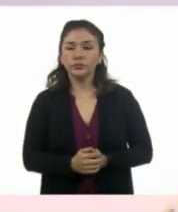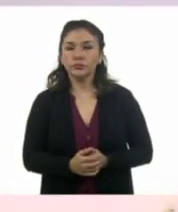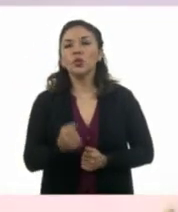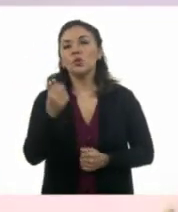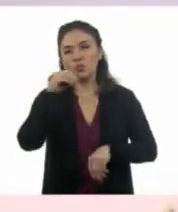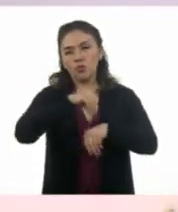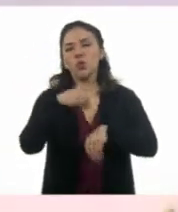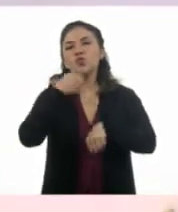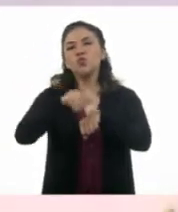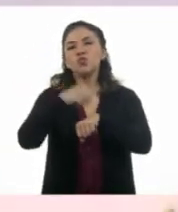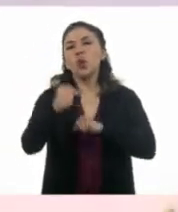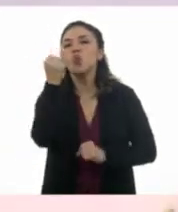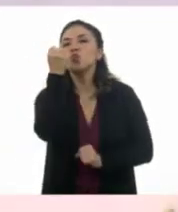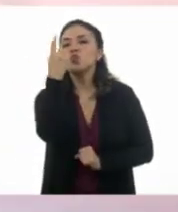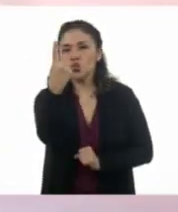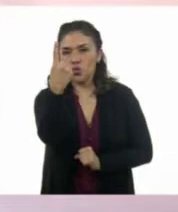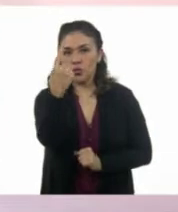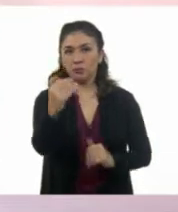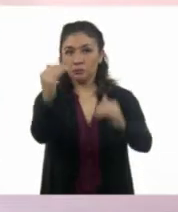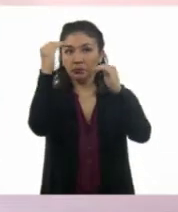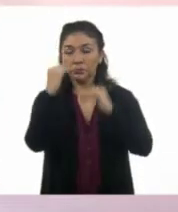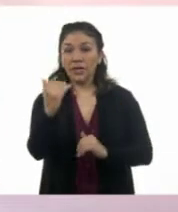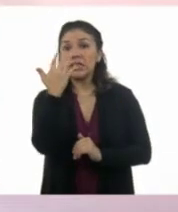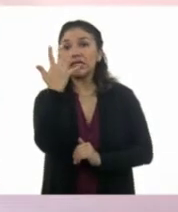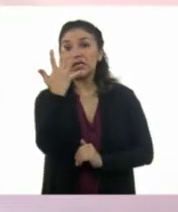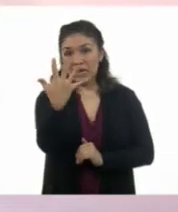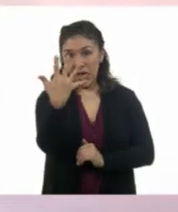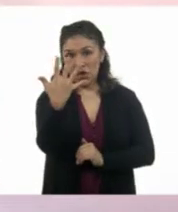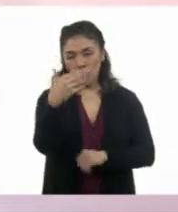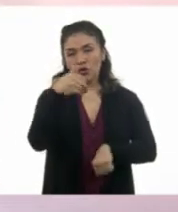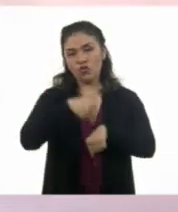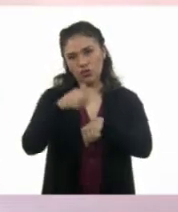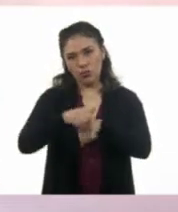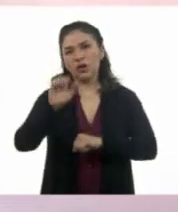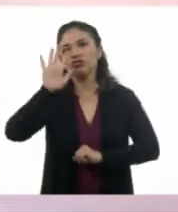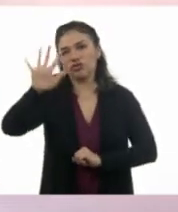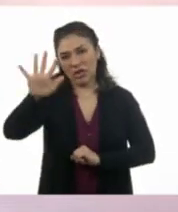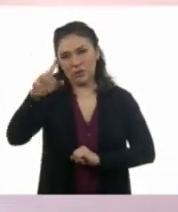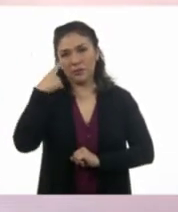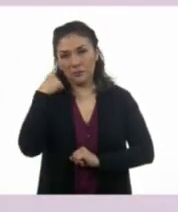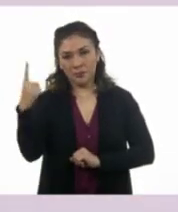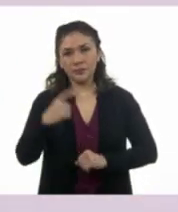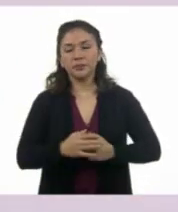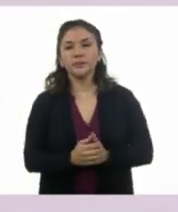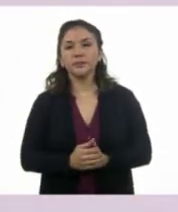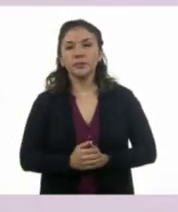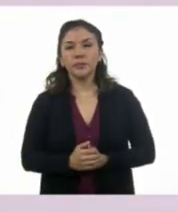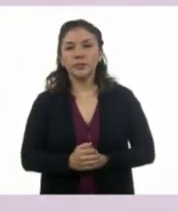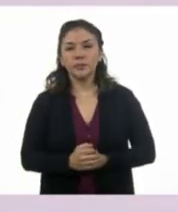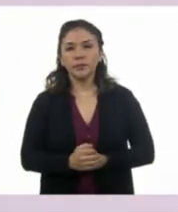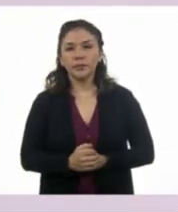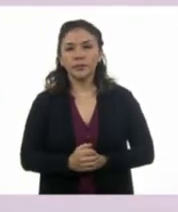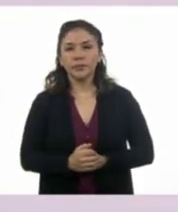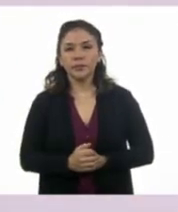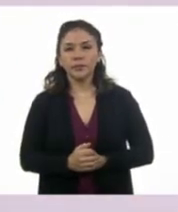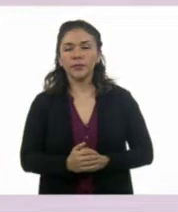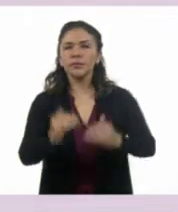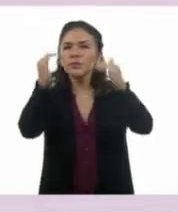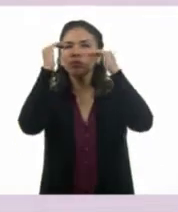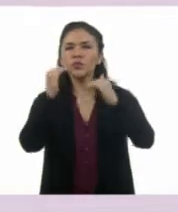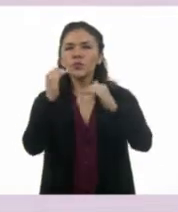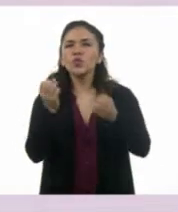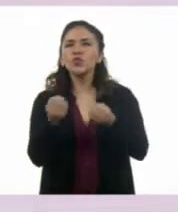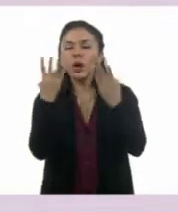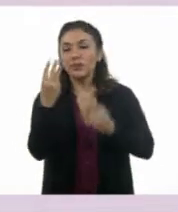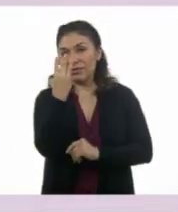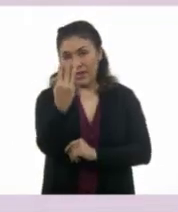uno. Aquí tengo... Cinco. Cinco. Muy bien. Aquí